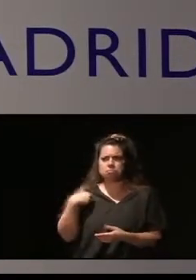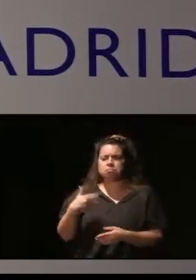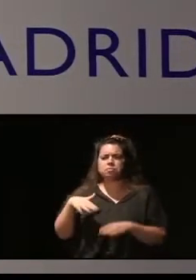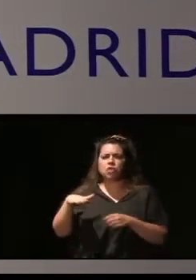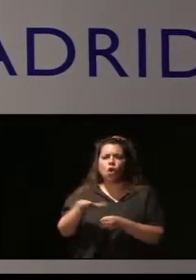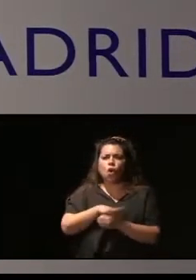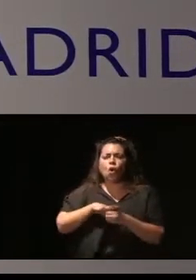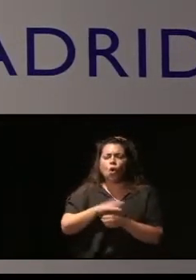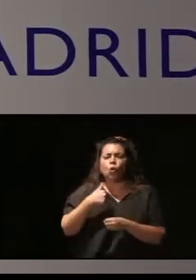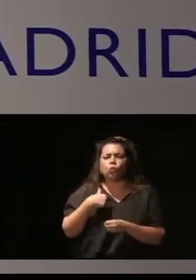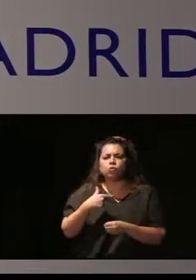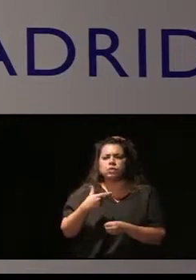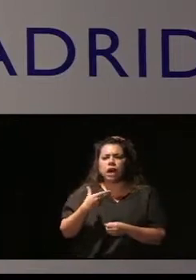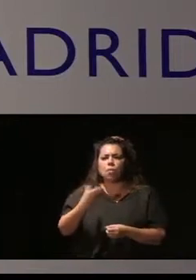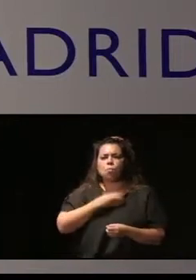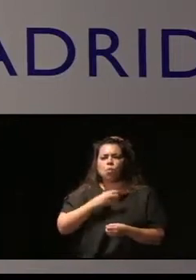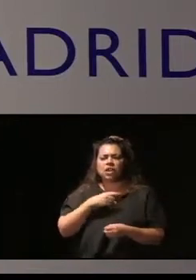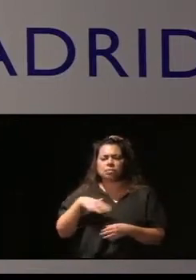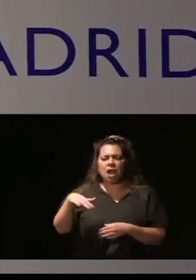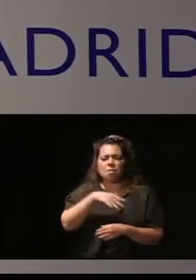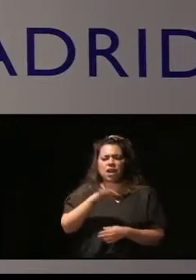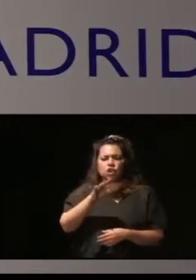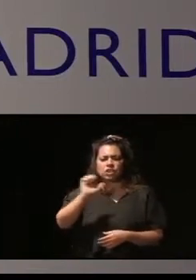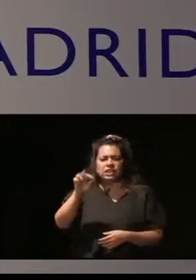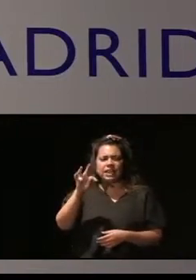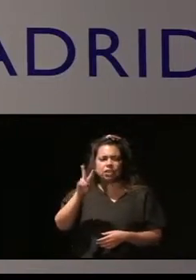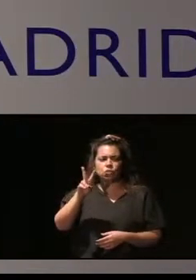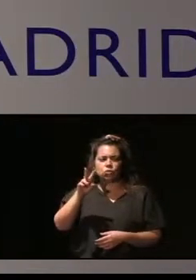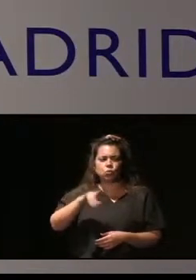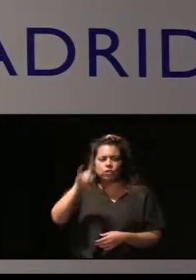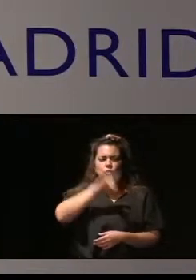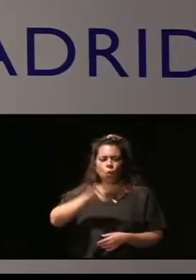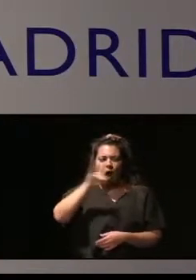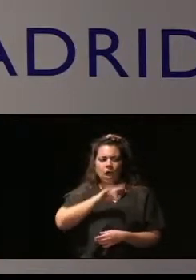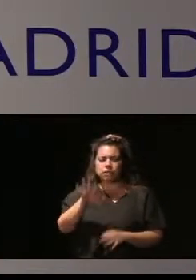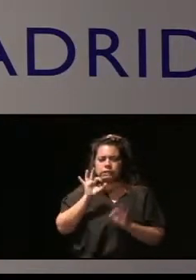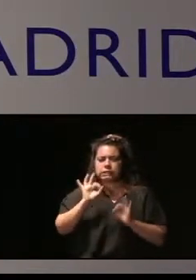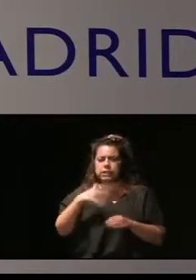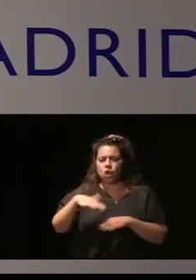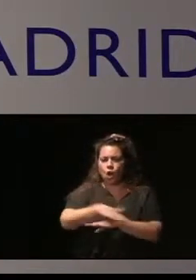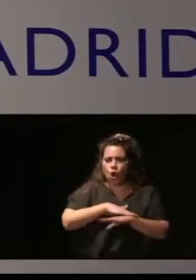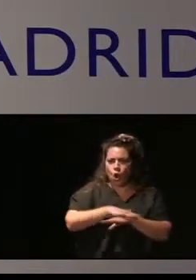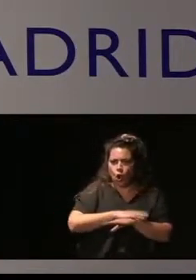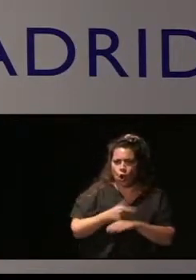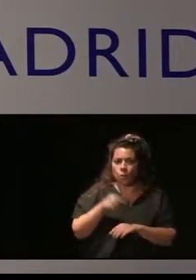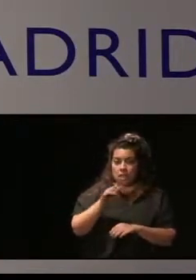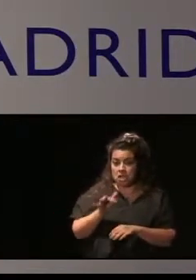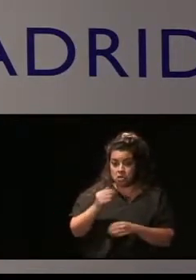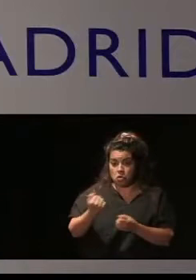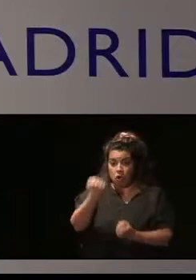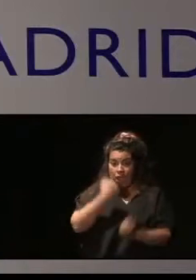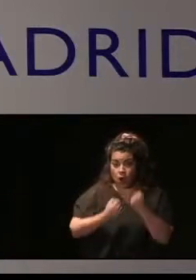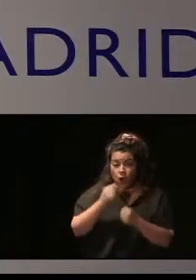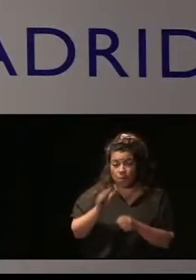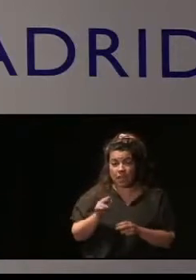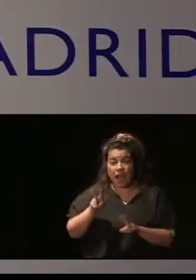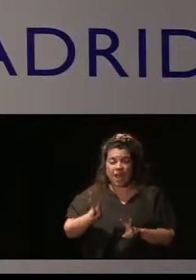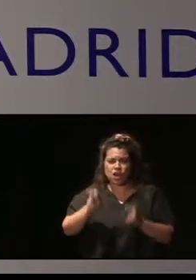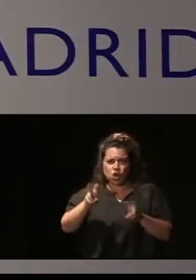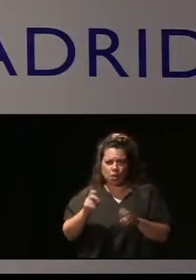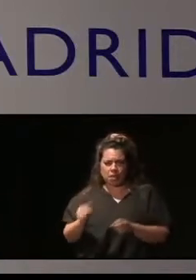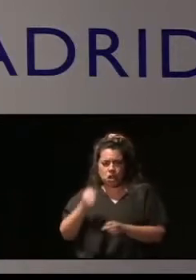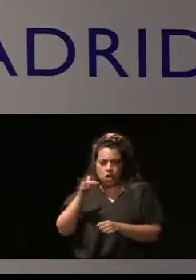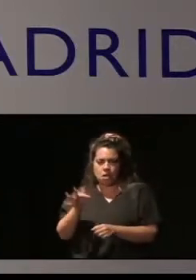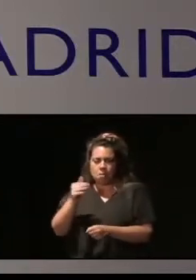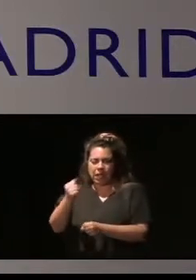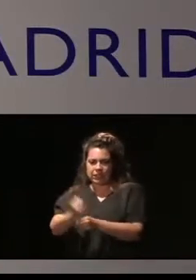Distrito de Tetuán, en el área de Gobierno de Hacienda, en el área de Gobierno de Seguridad y en el área de Gobierno de Economía, Innovación y Empleo, donde en la